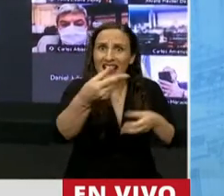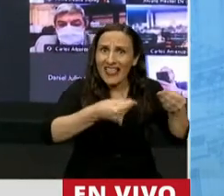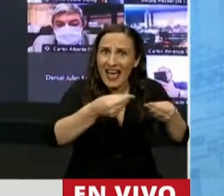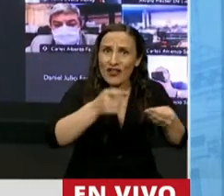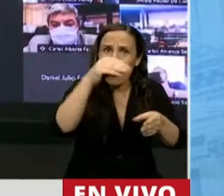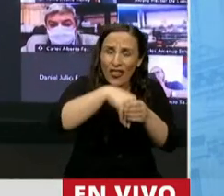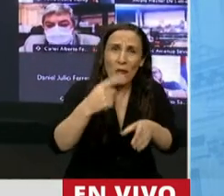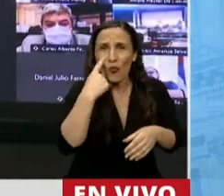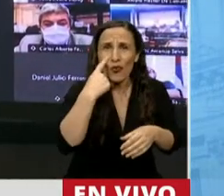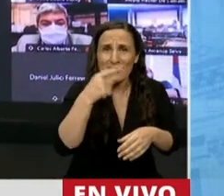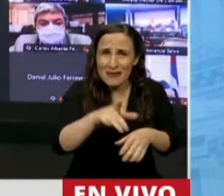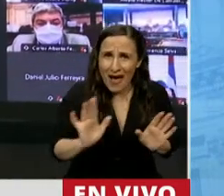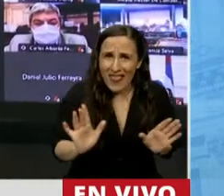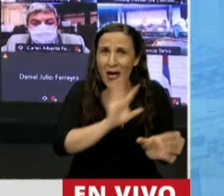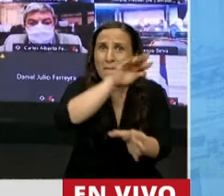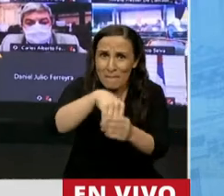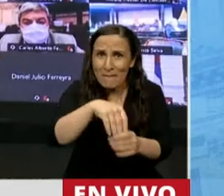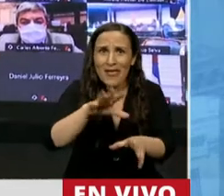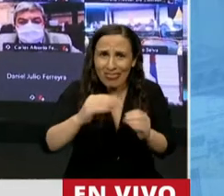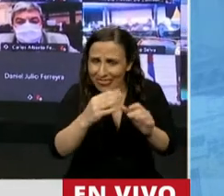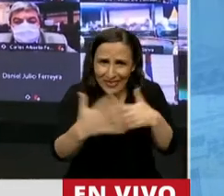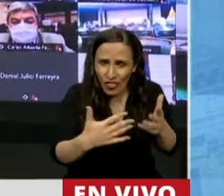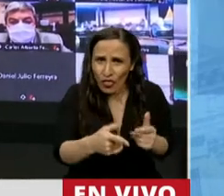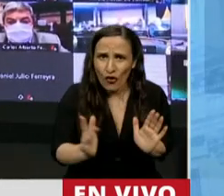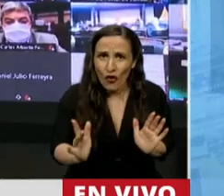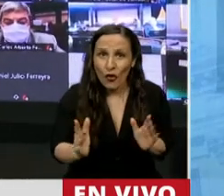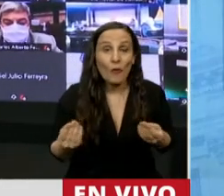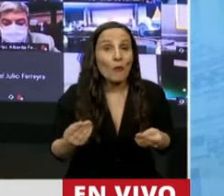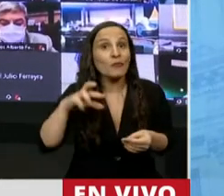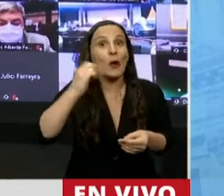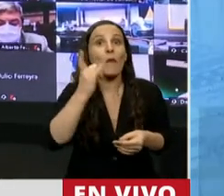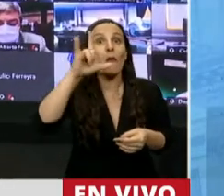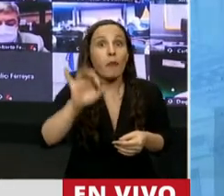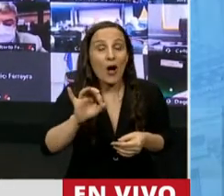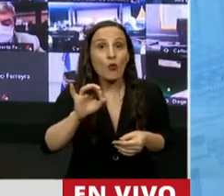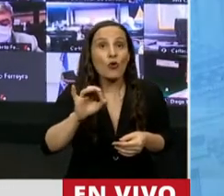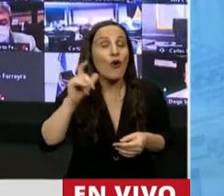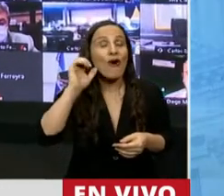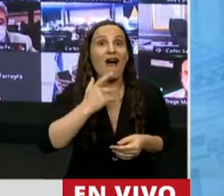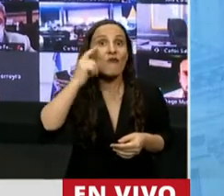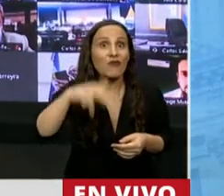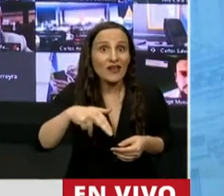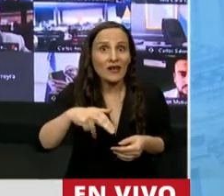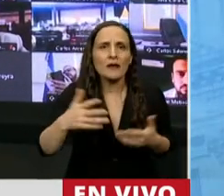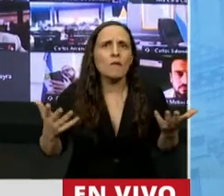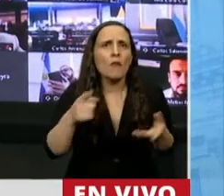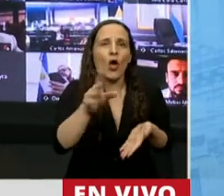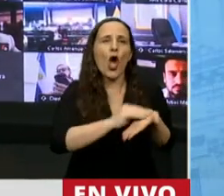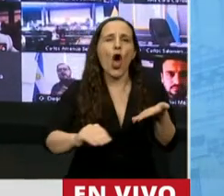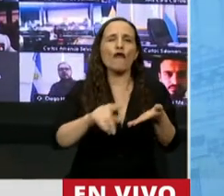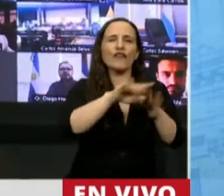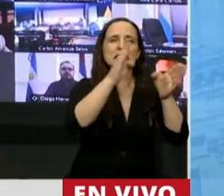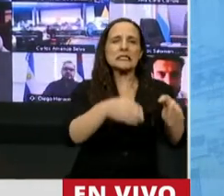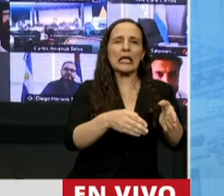la Municipalidad, el señor Pablo Gaufin, porque desde su oficina era donde se